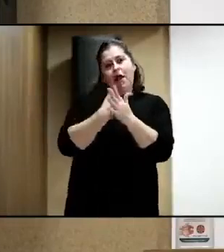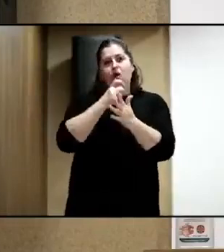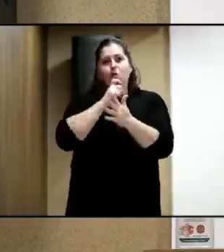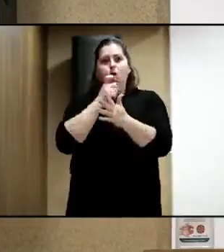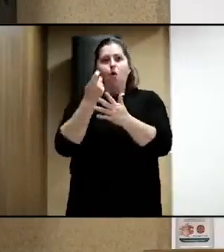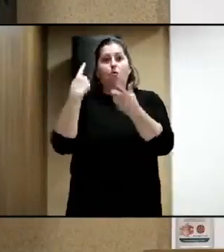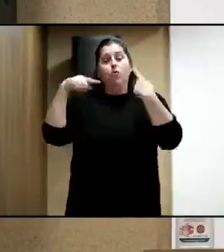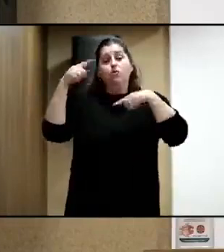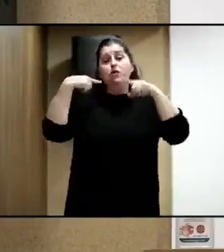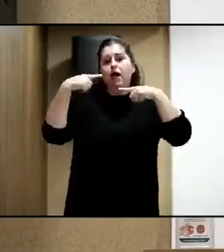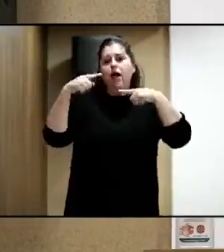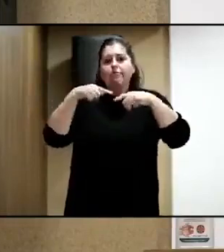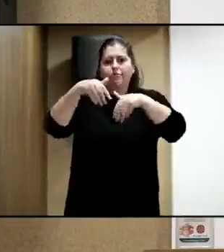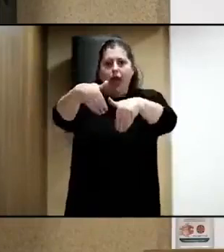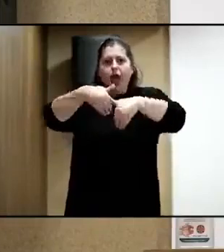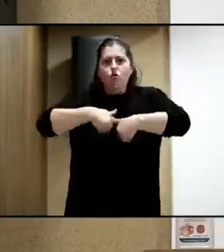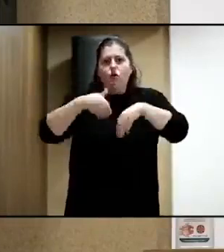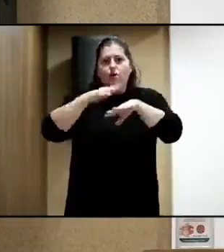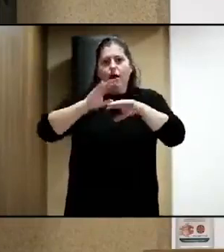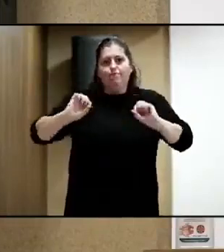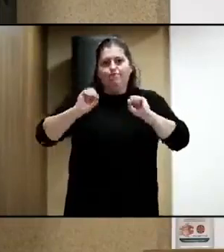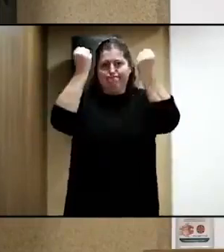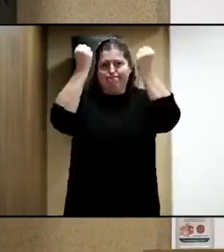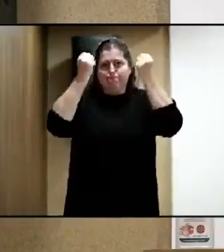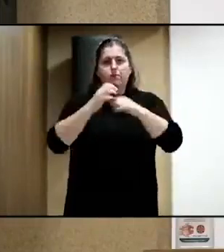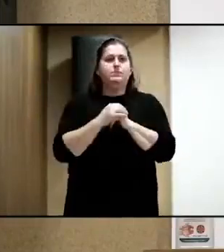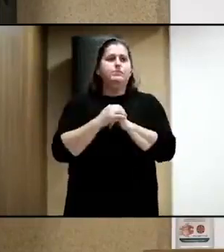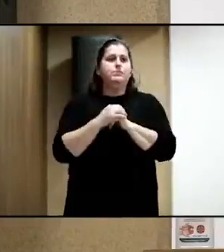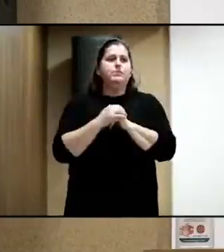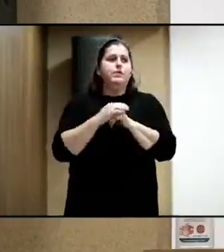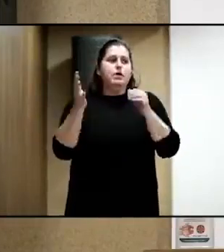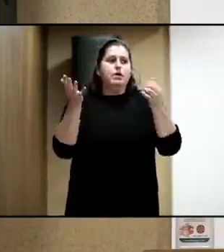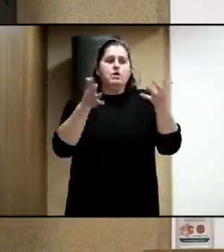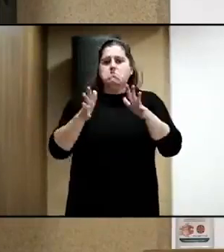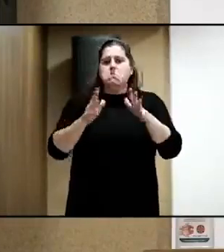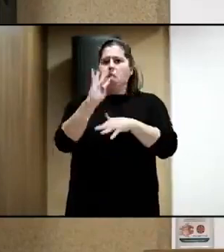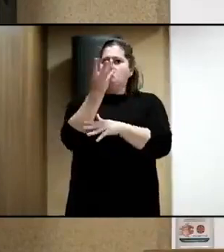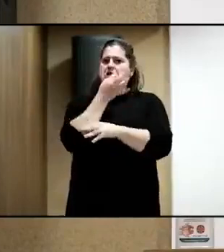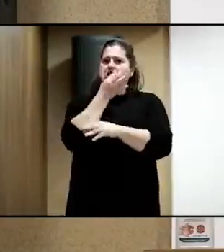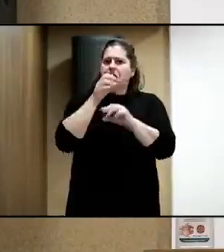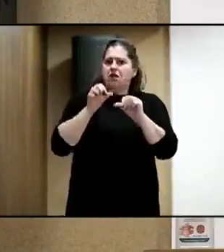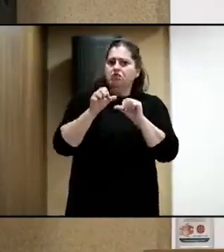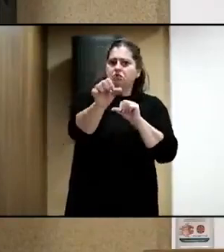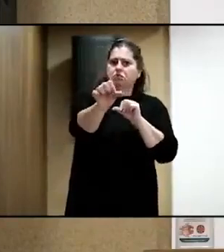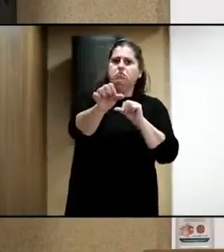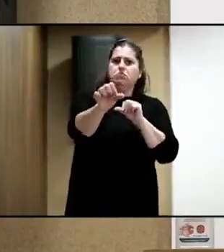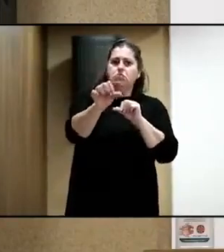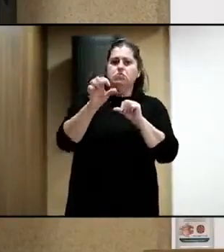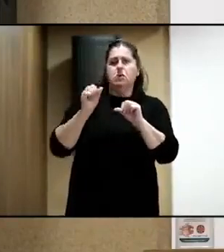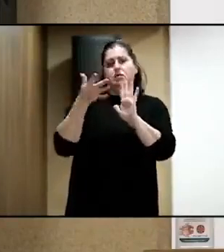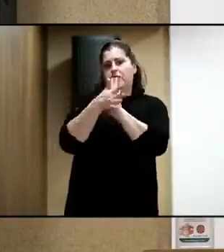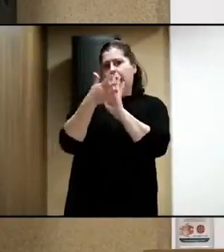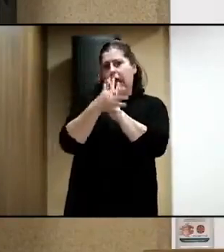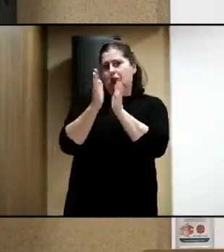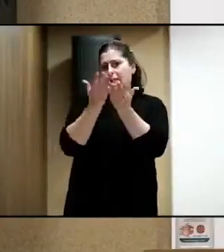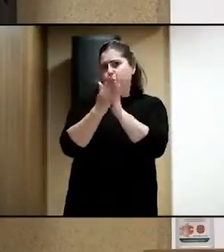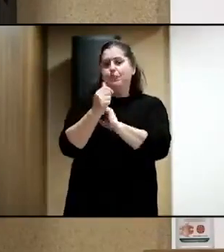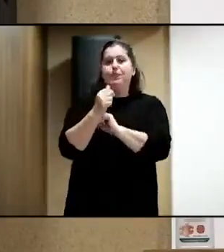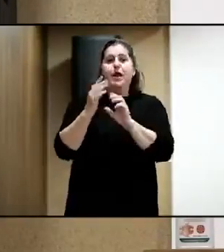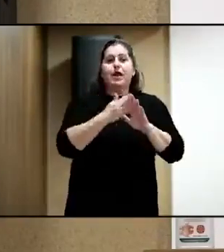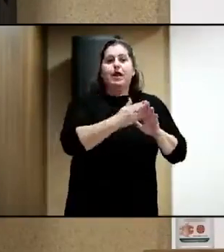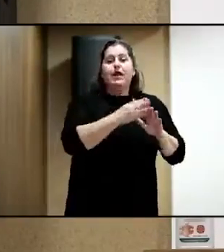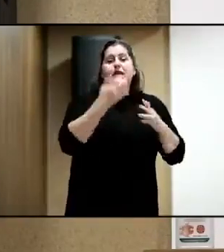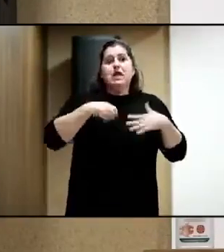le ayudó a ello, ¿vale? Así que eso lo tendremos a partir de las cuatro de la tarde y, para finalizar